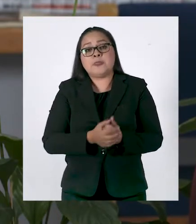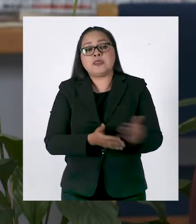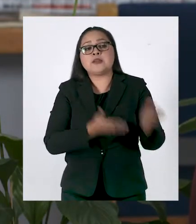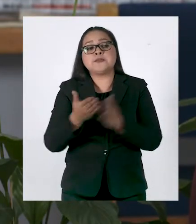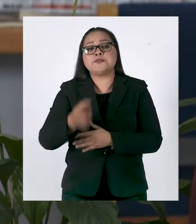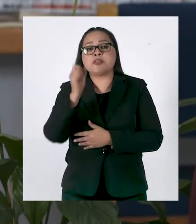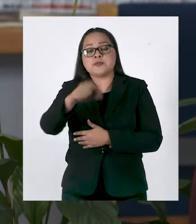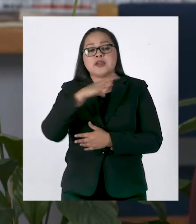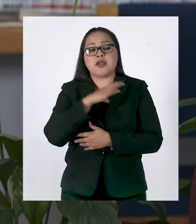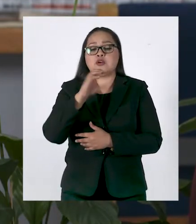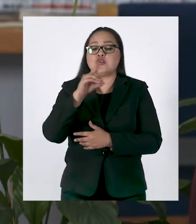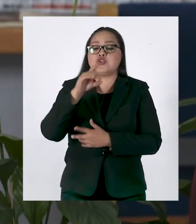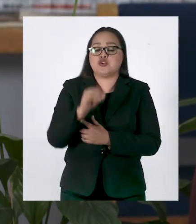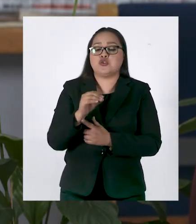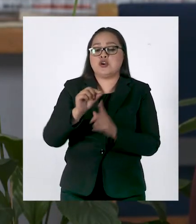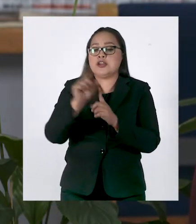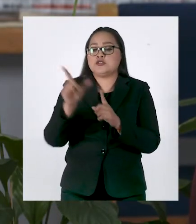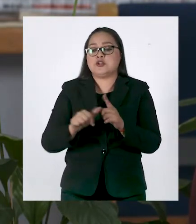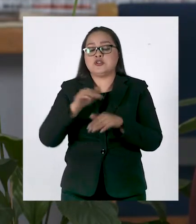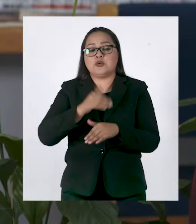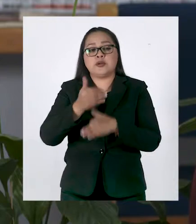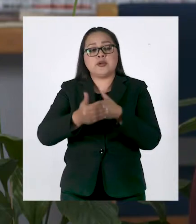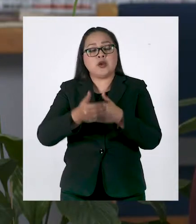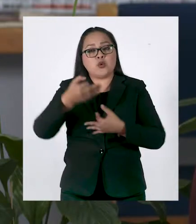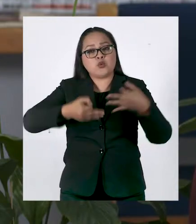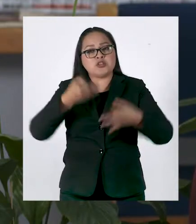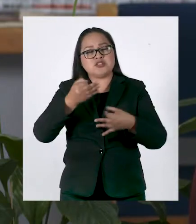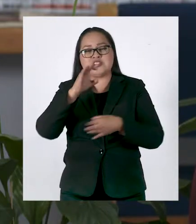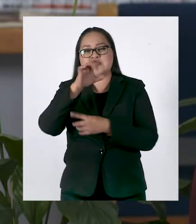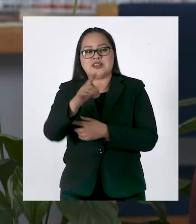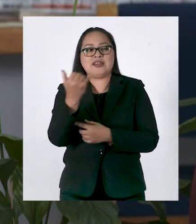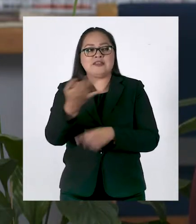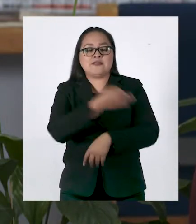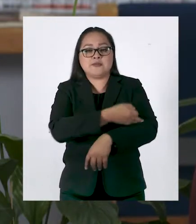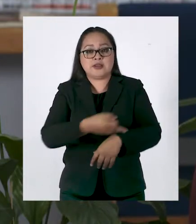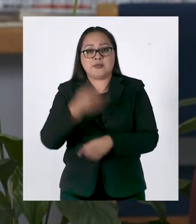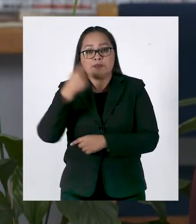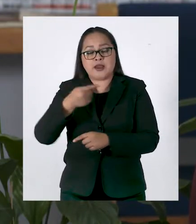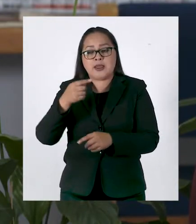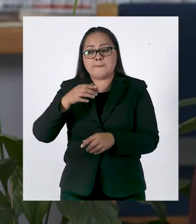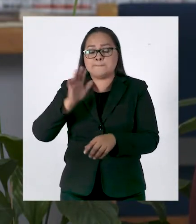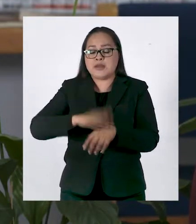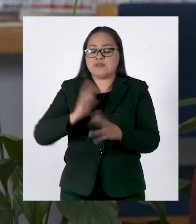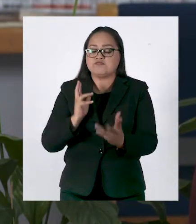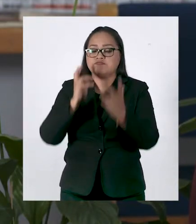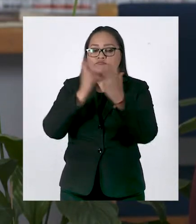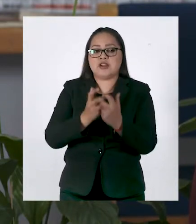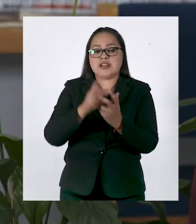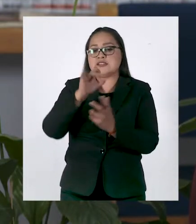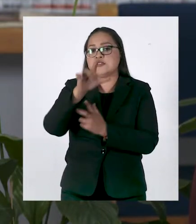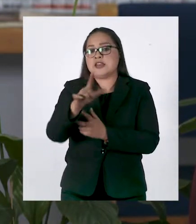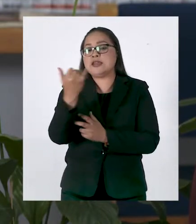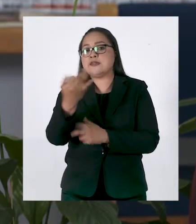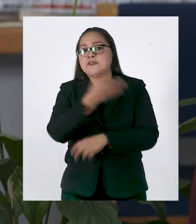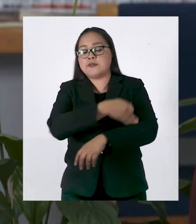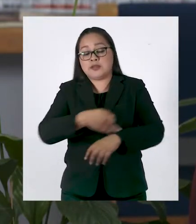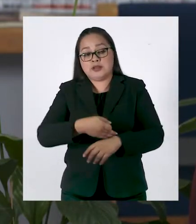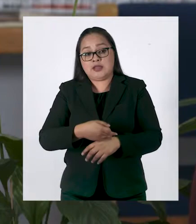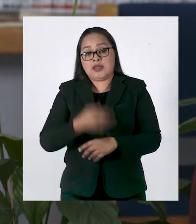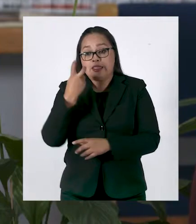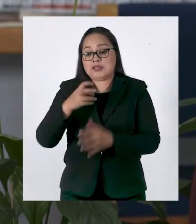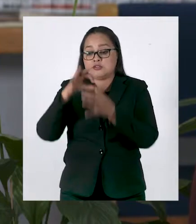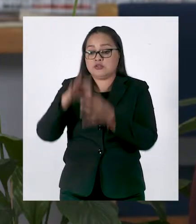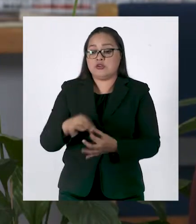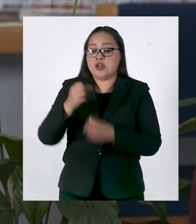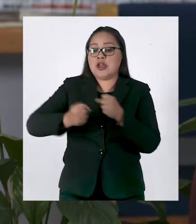impulsar la creación del Código Nacional de Procedimientos Civiles y Familiares para homologar los criterios procesales civiles y familiares